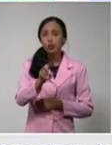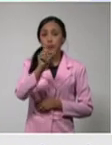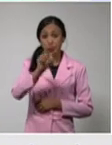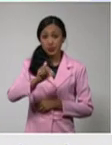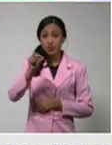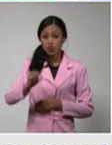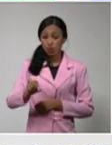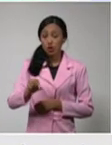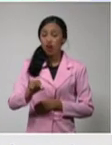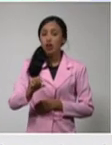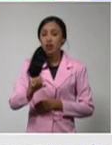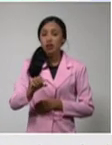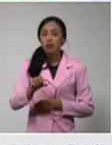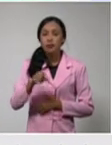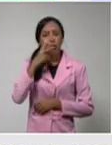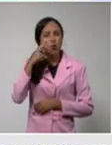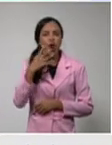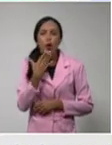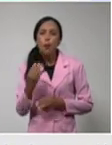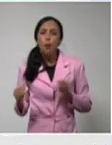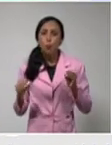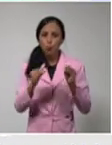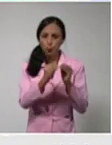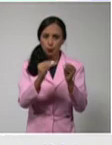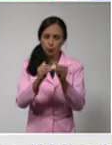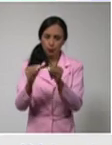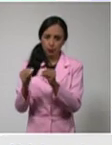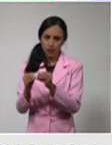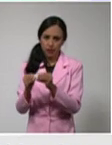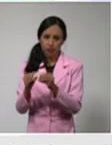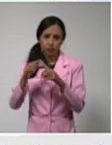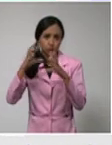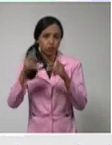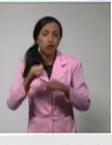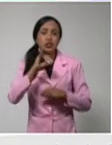casos diagnosticados en el día de ayer.